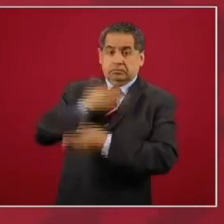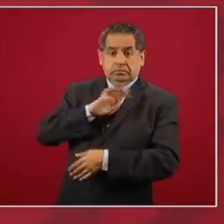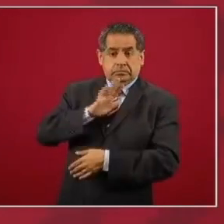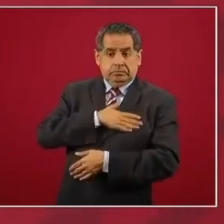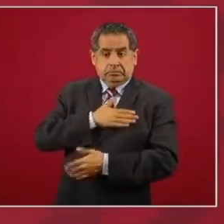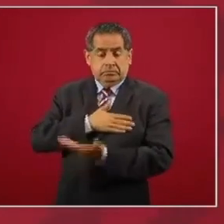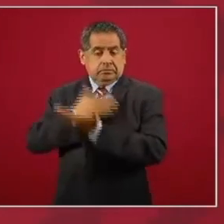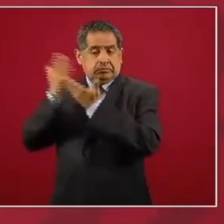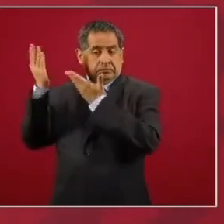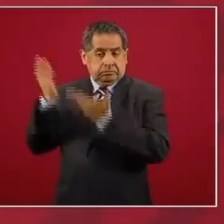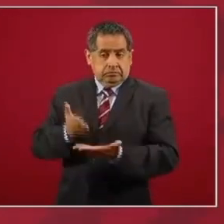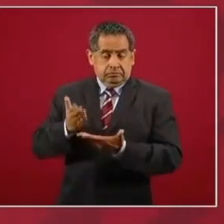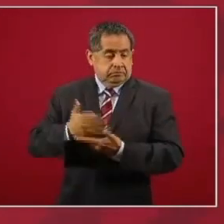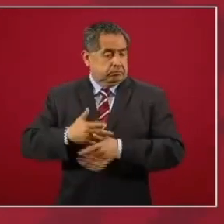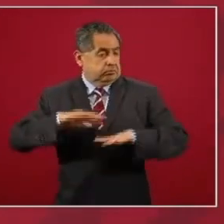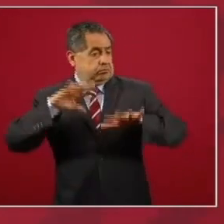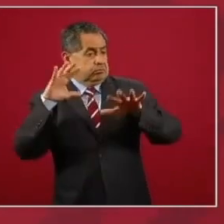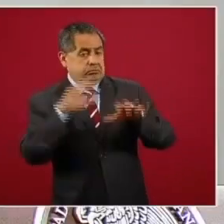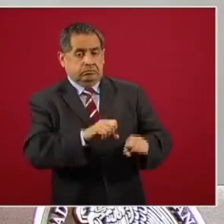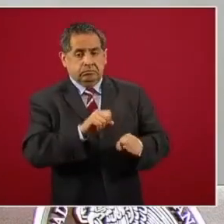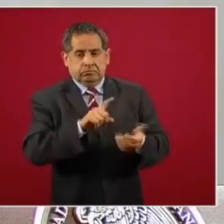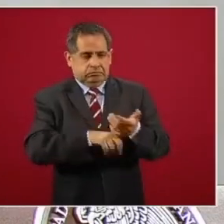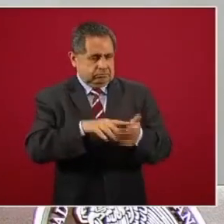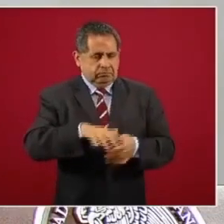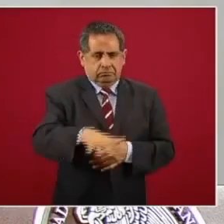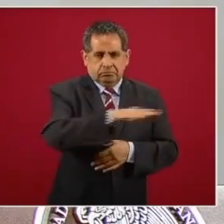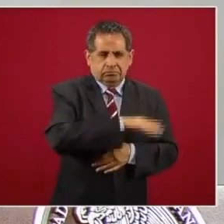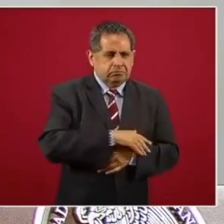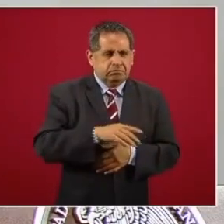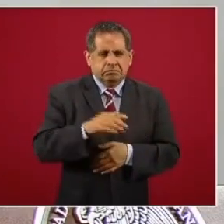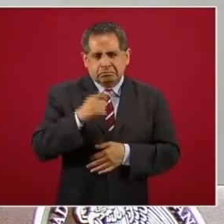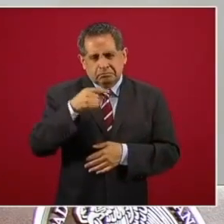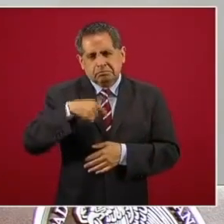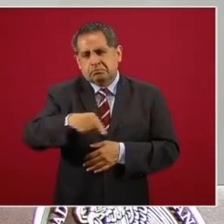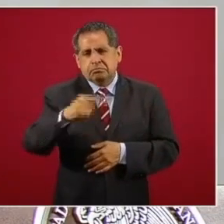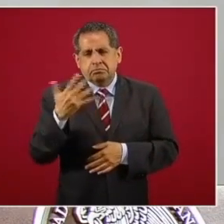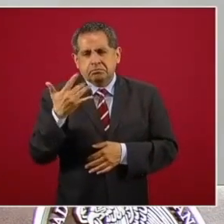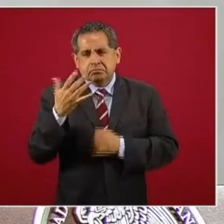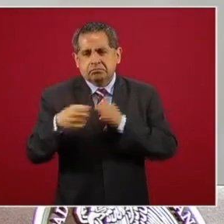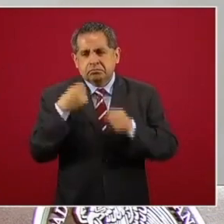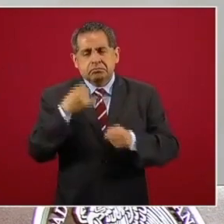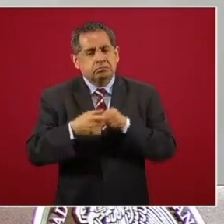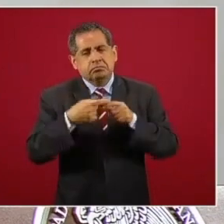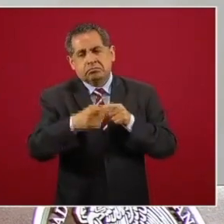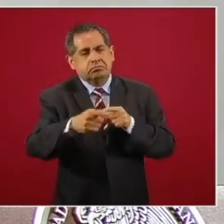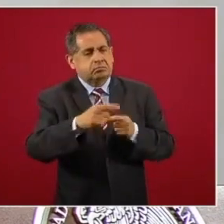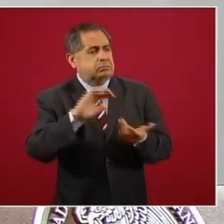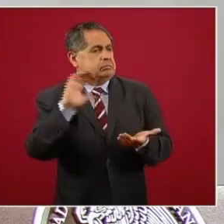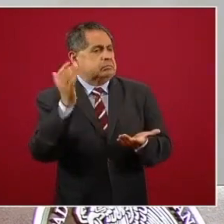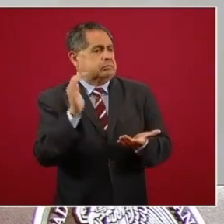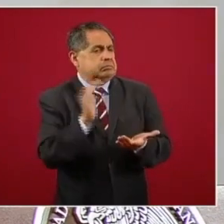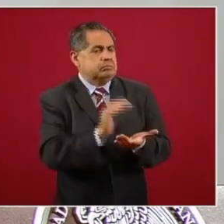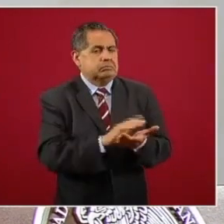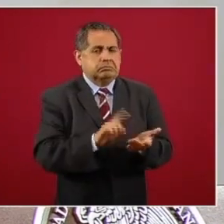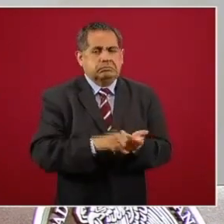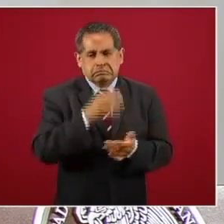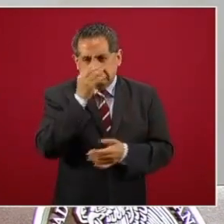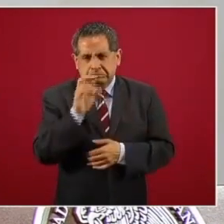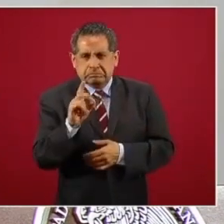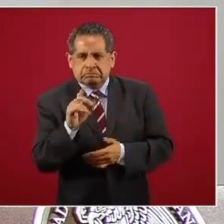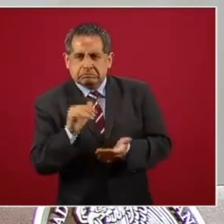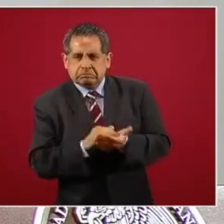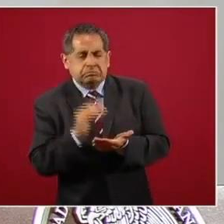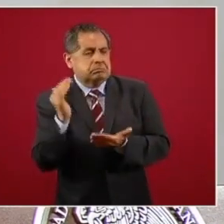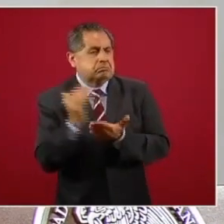los conquistadores, en 50 años ya quedaban en esa región 30 mil.